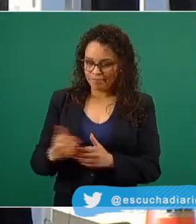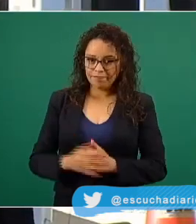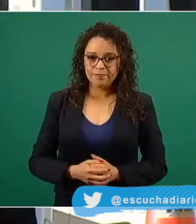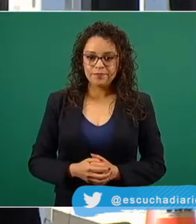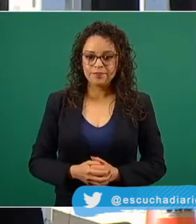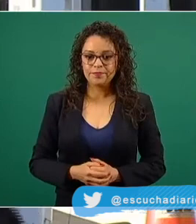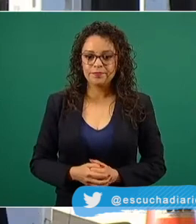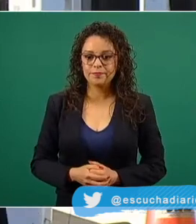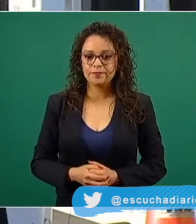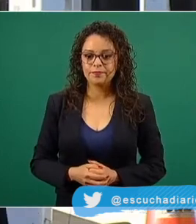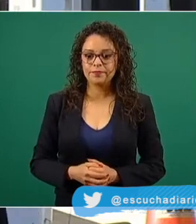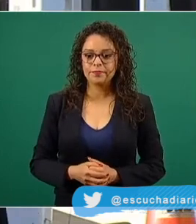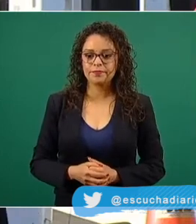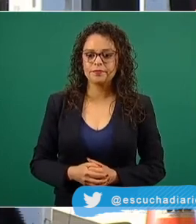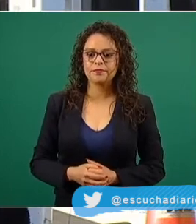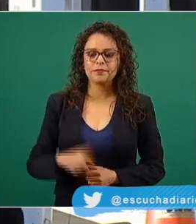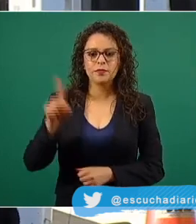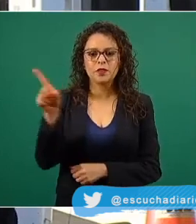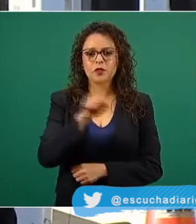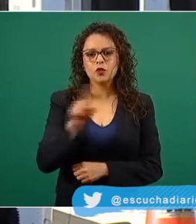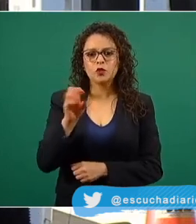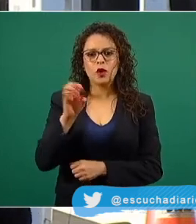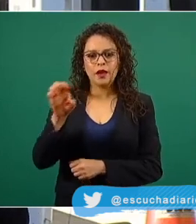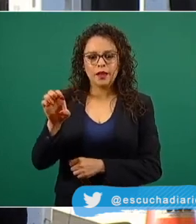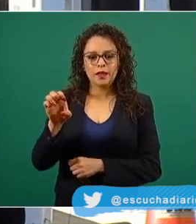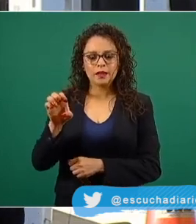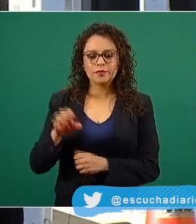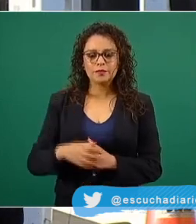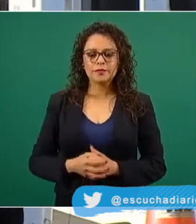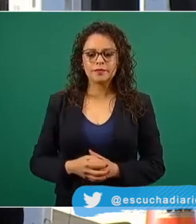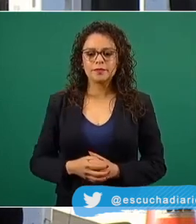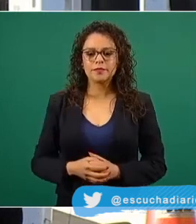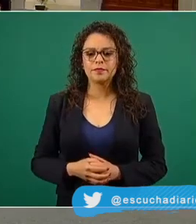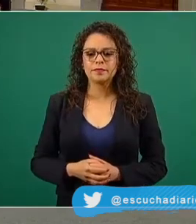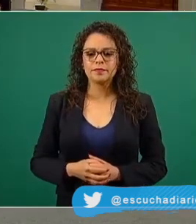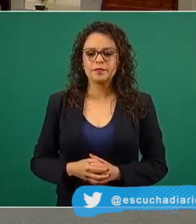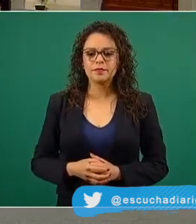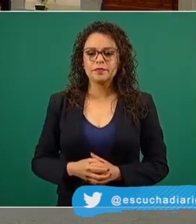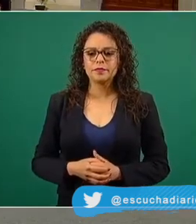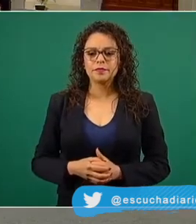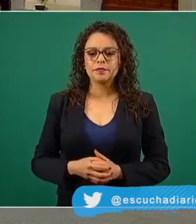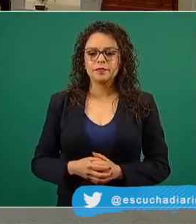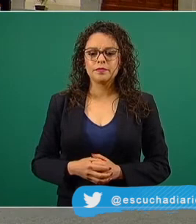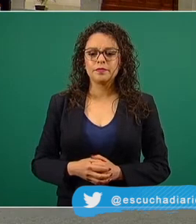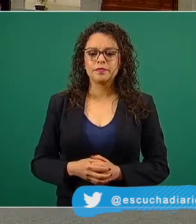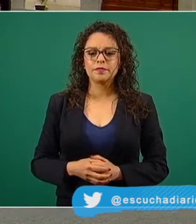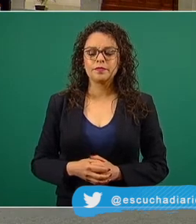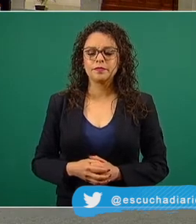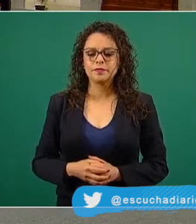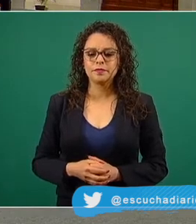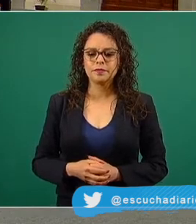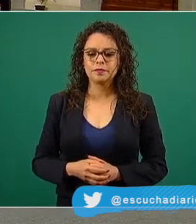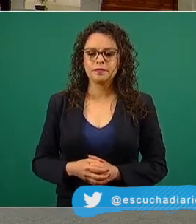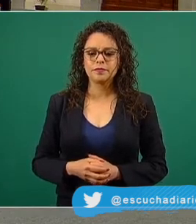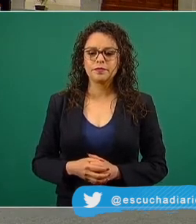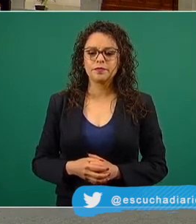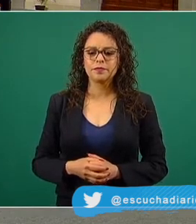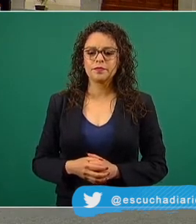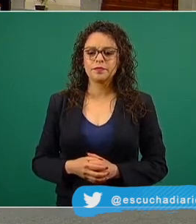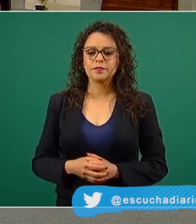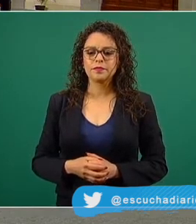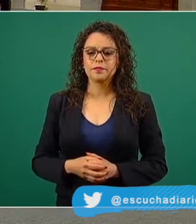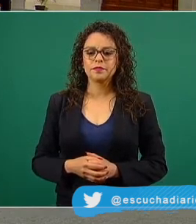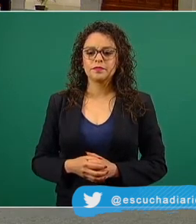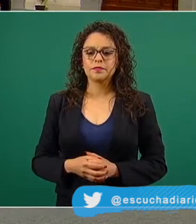Soy, ¿por qué no le permites al